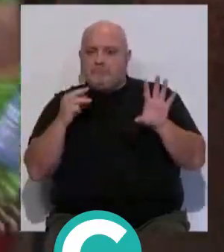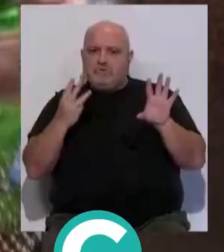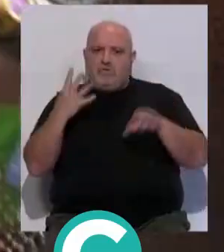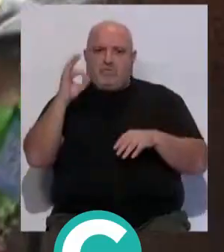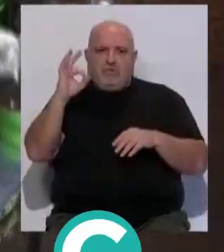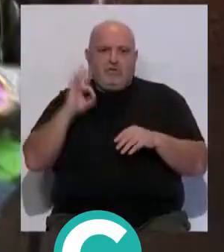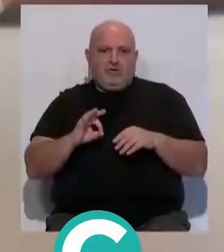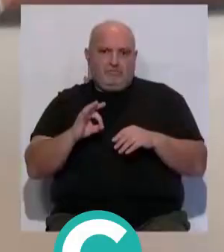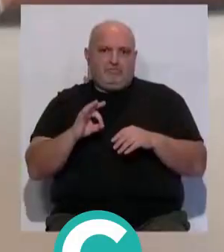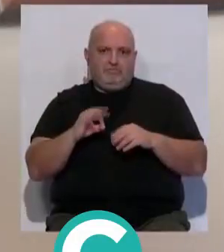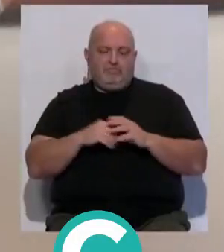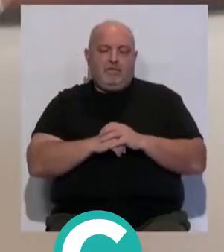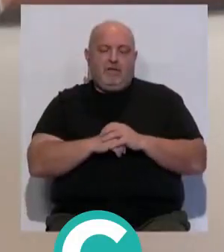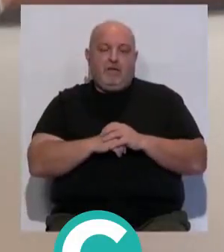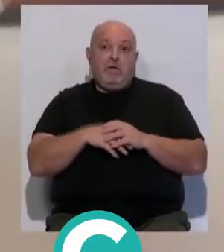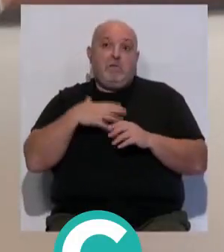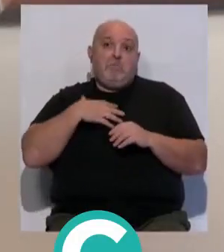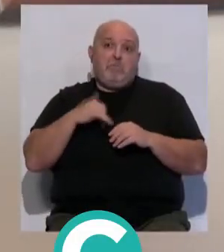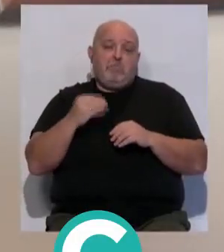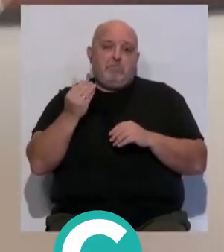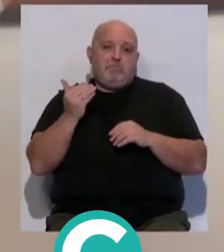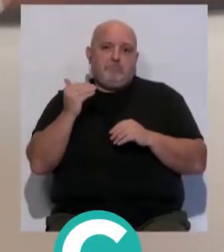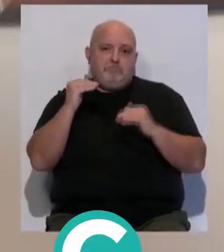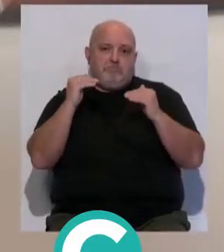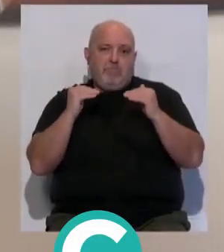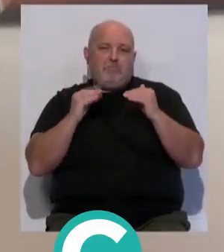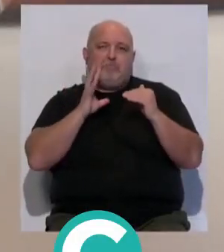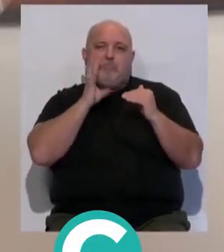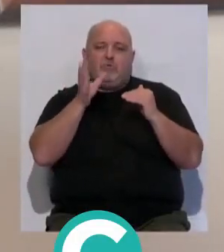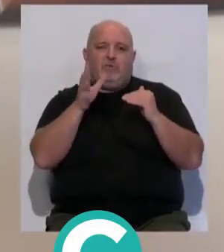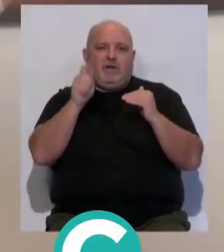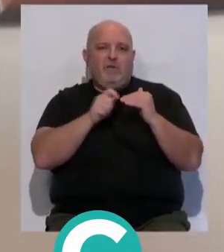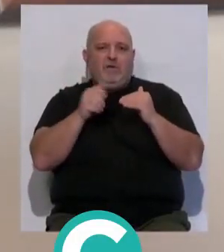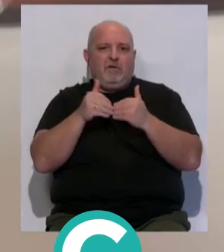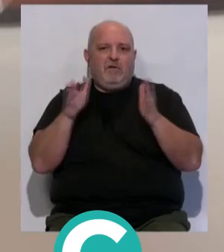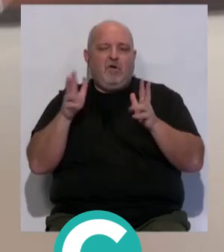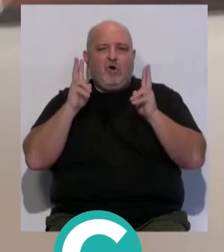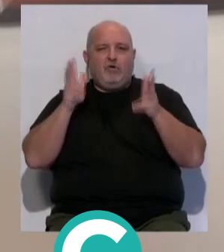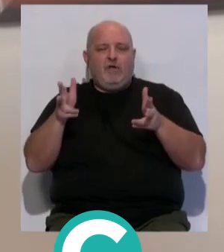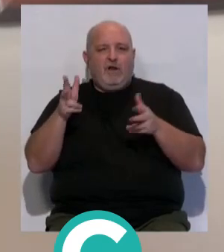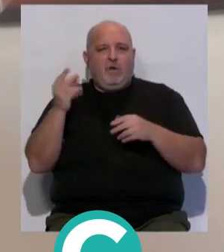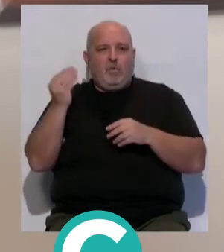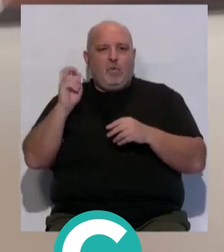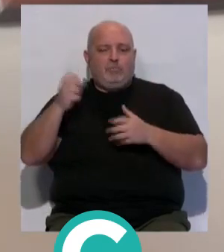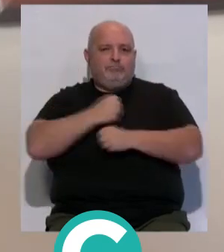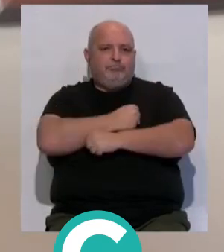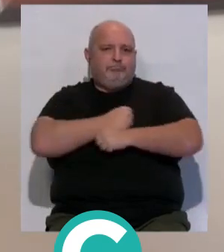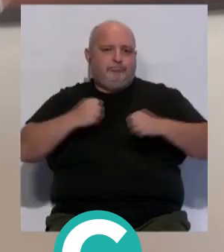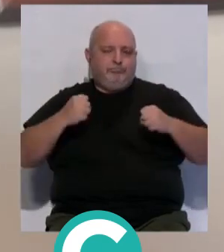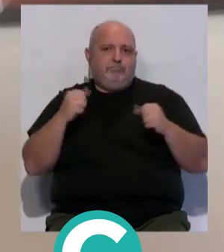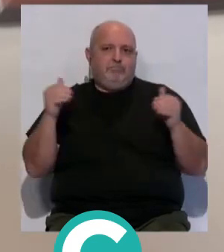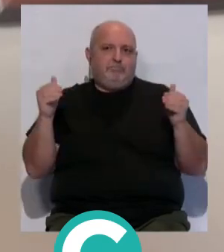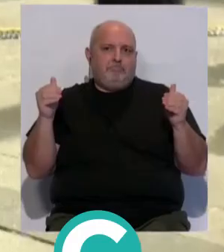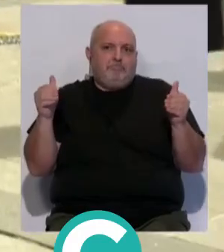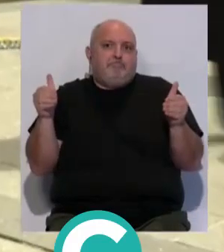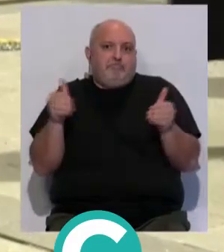-85%, quizá lo mejor un poquito más bajo, porque este año se ha inaugurado el nuevo hotel con una gran capacidad y puede ser que baje un